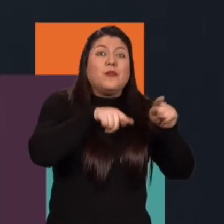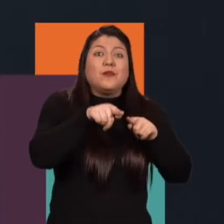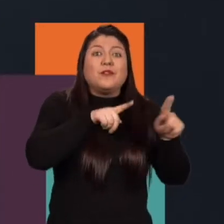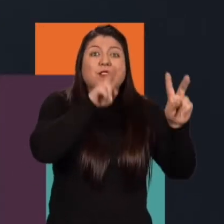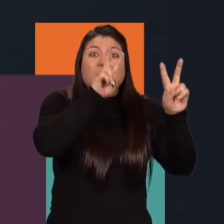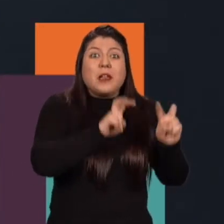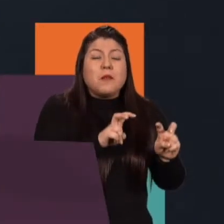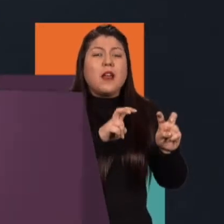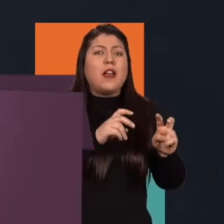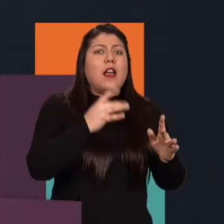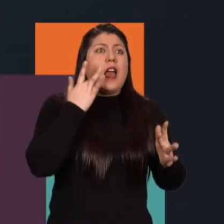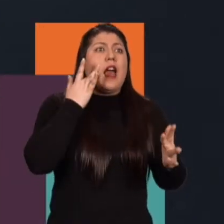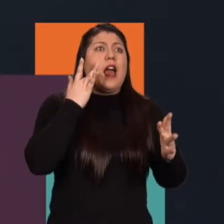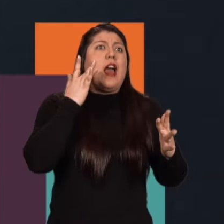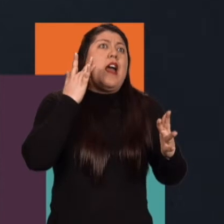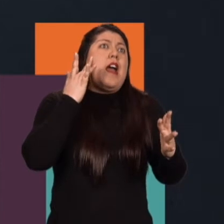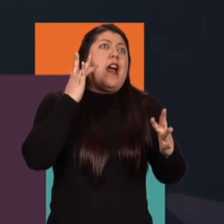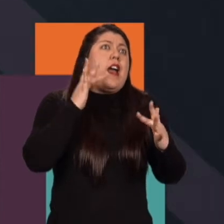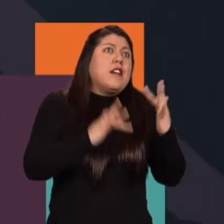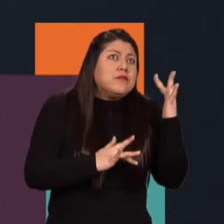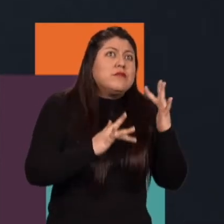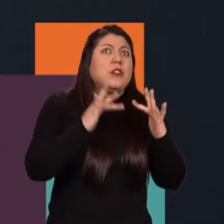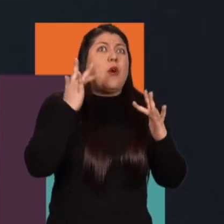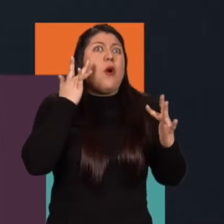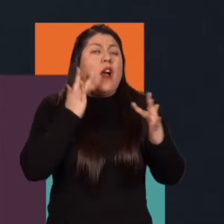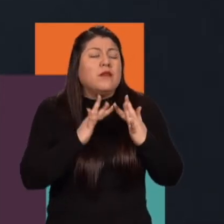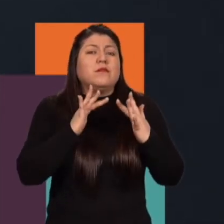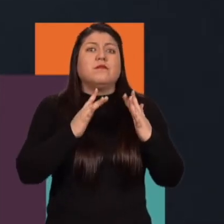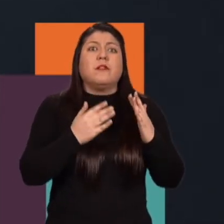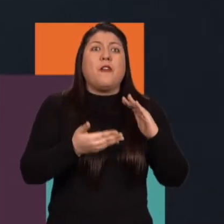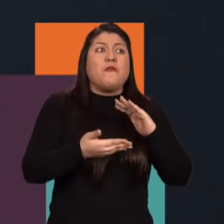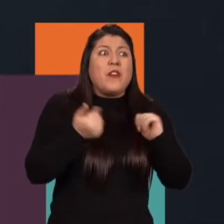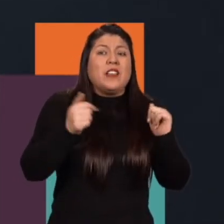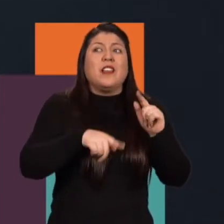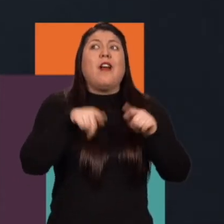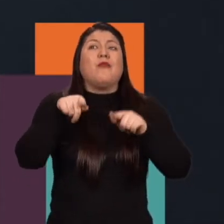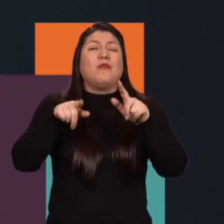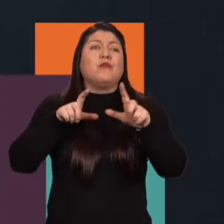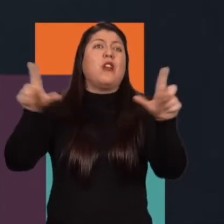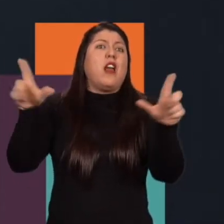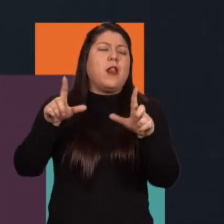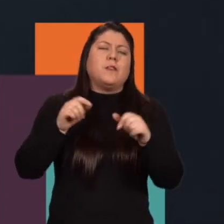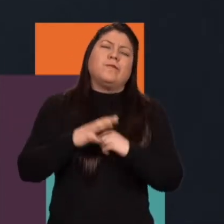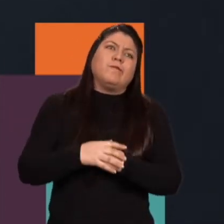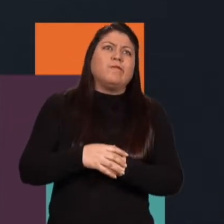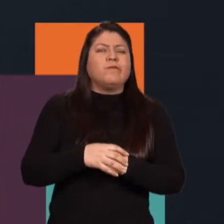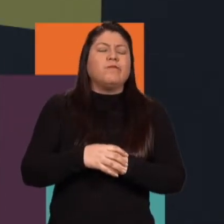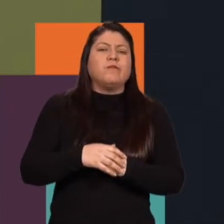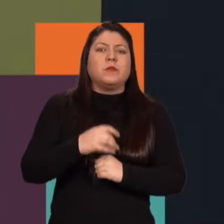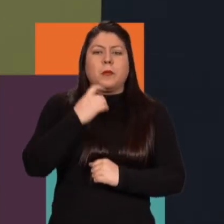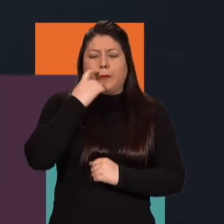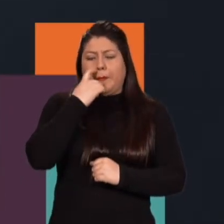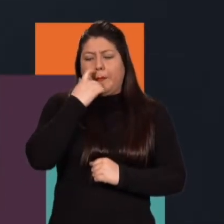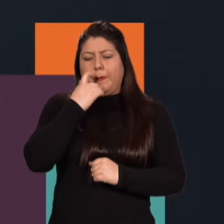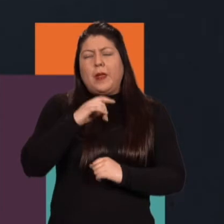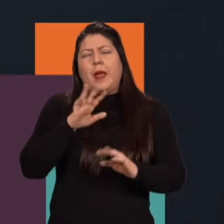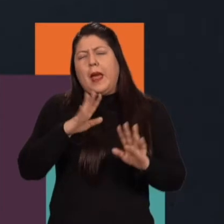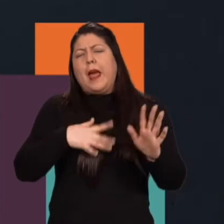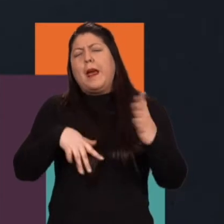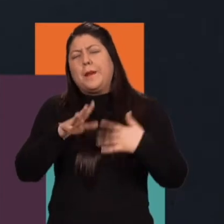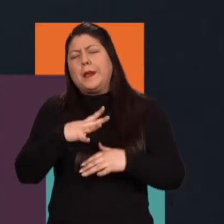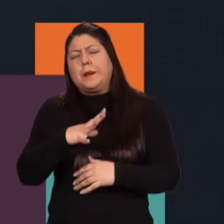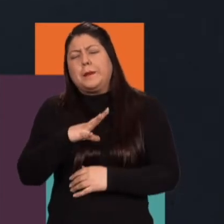llevar a otro tipo de canales. A mí me da, pues, bastante pesar, digamos,